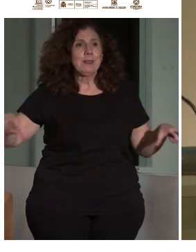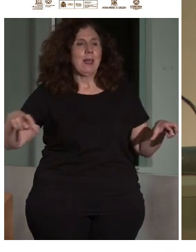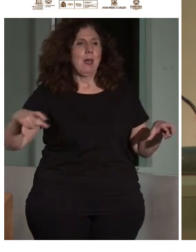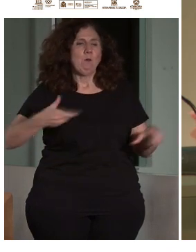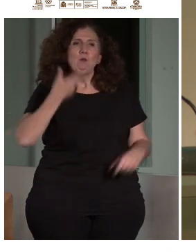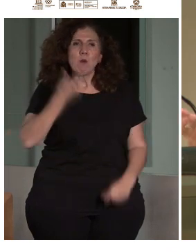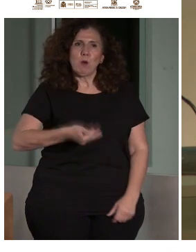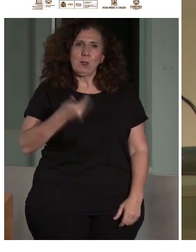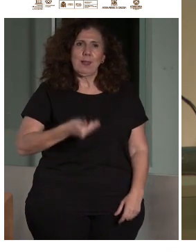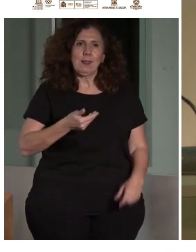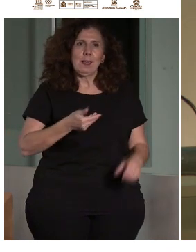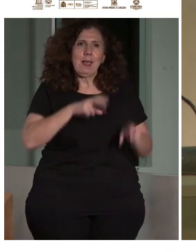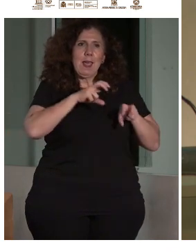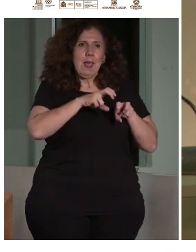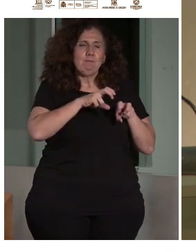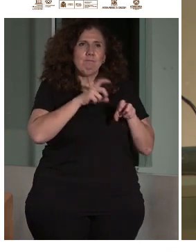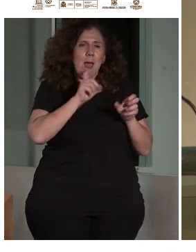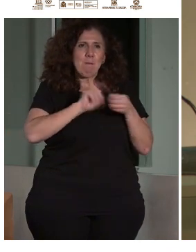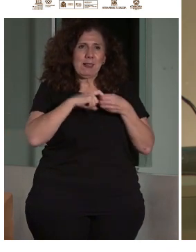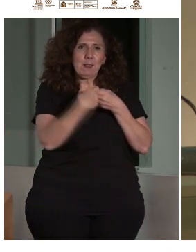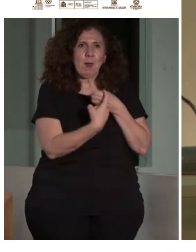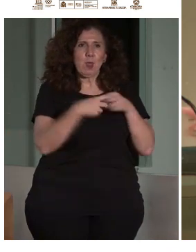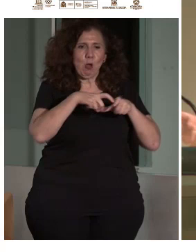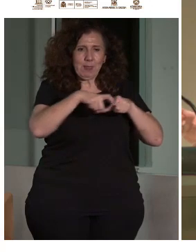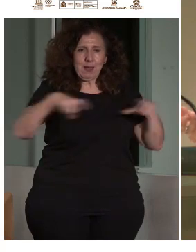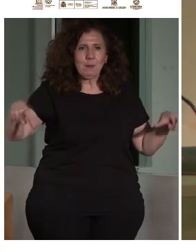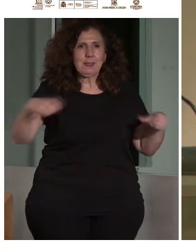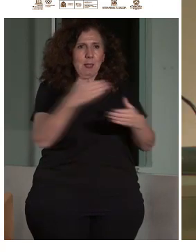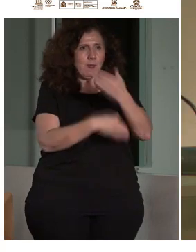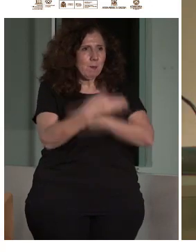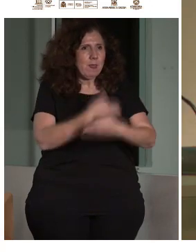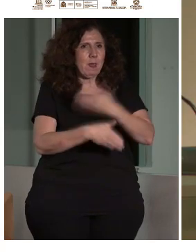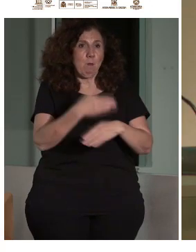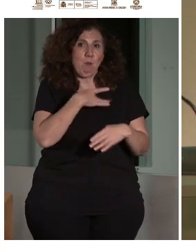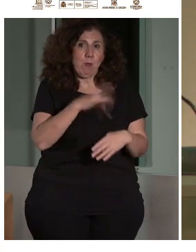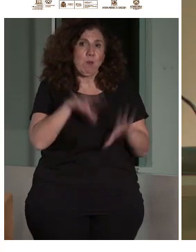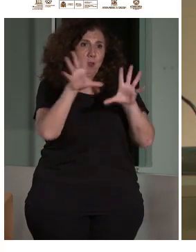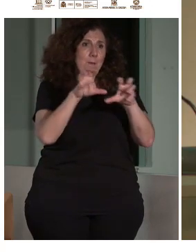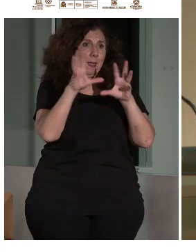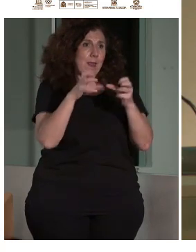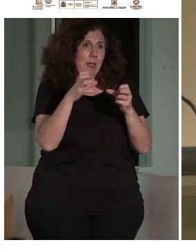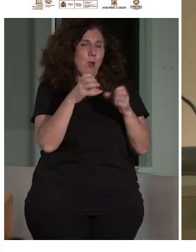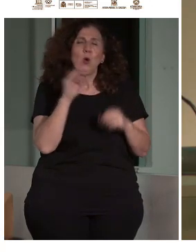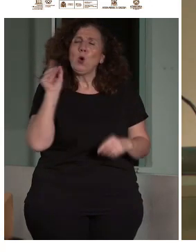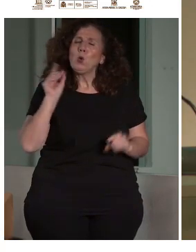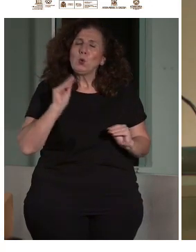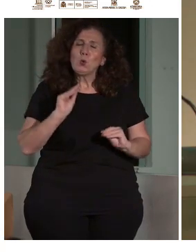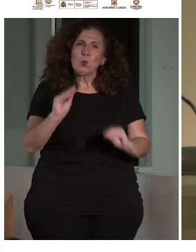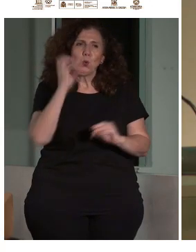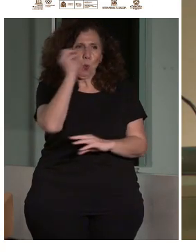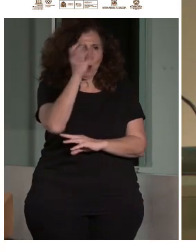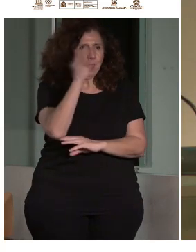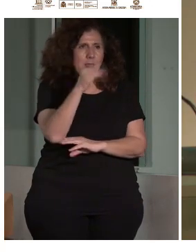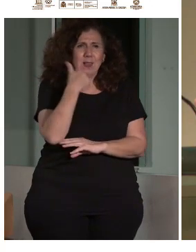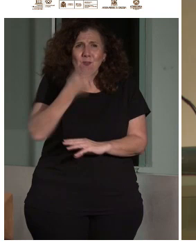era fundamental, porque de las personas con discapacidad es de quienes podemos aprender. Y, bueno, tu ponencia es fundamental, es que